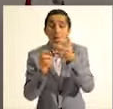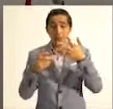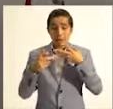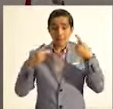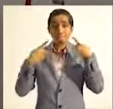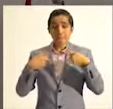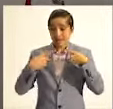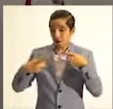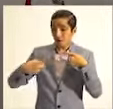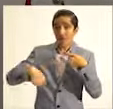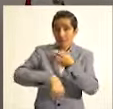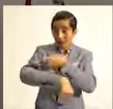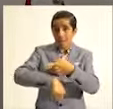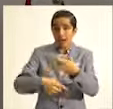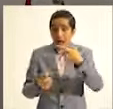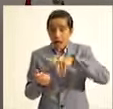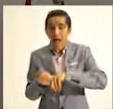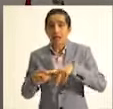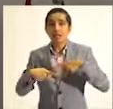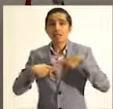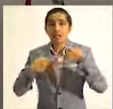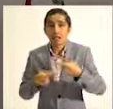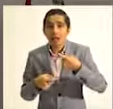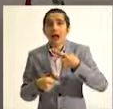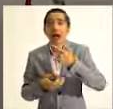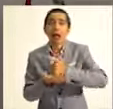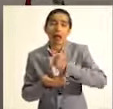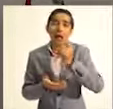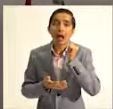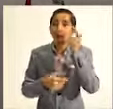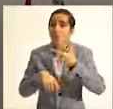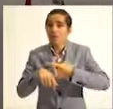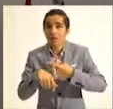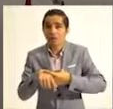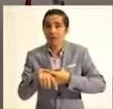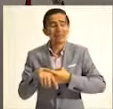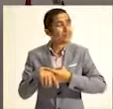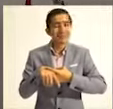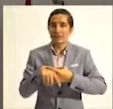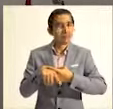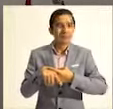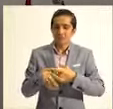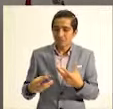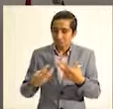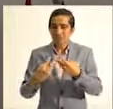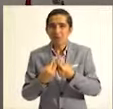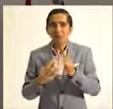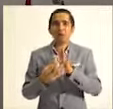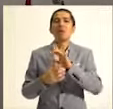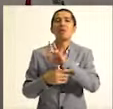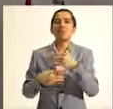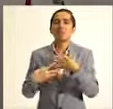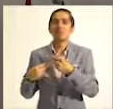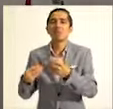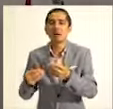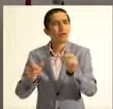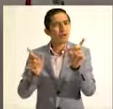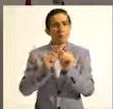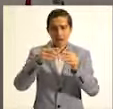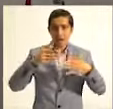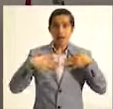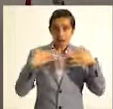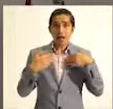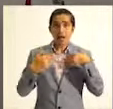o hay alguna persona en tu familia que es vulnerable porque tiene algún padecimiento, no los expongamos. Por eso